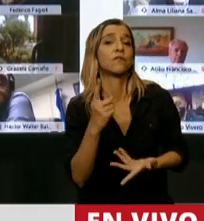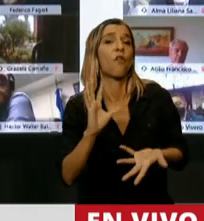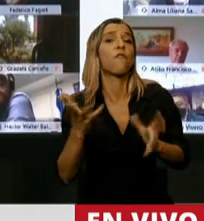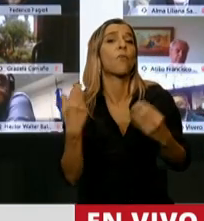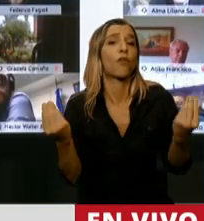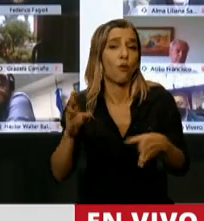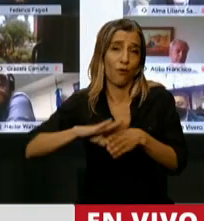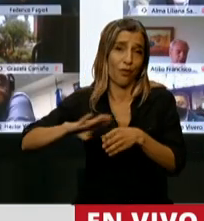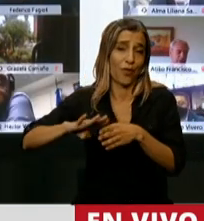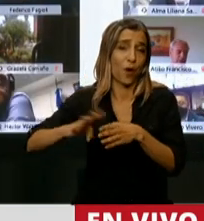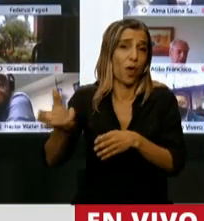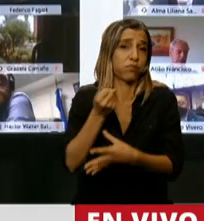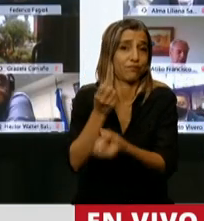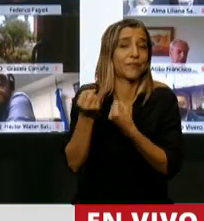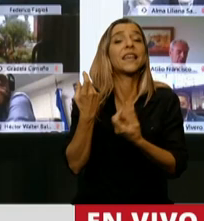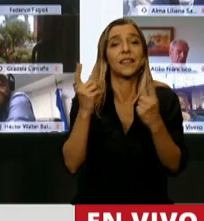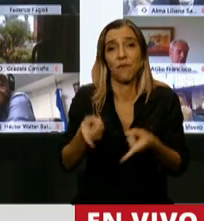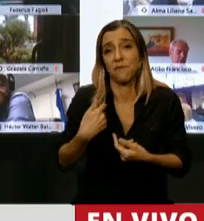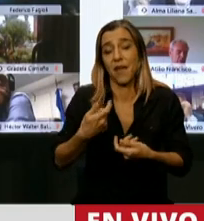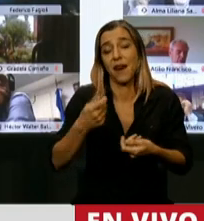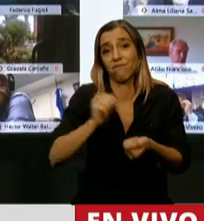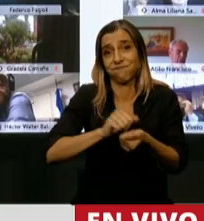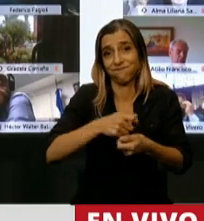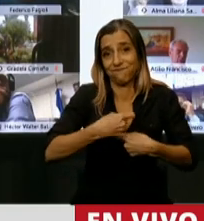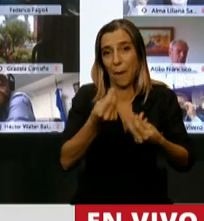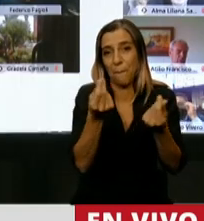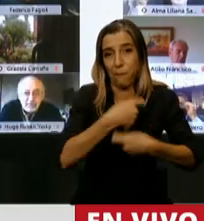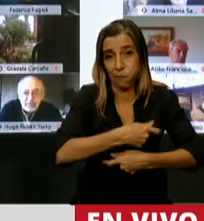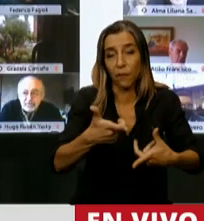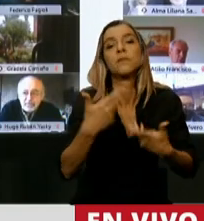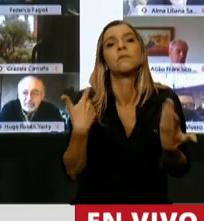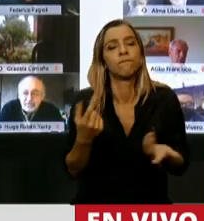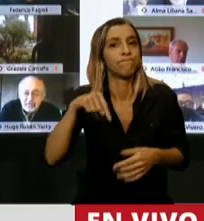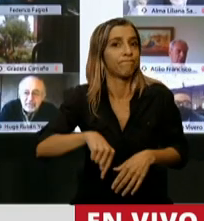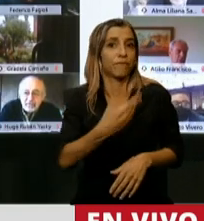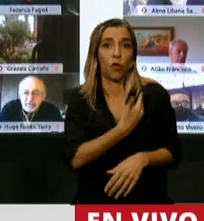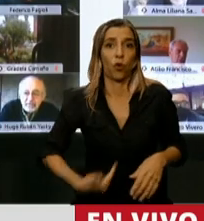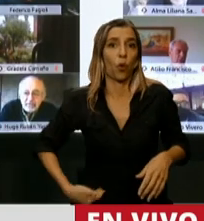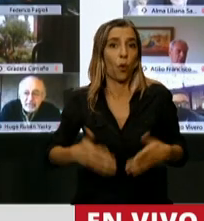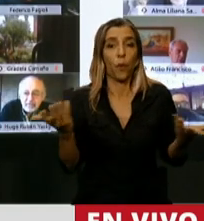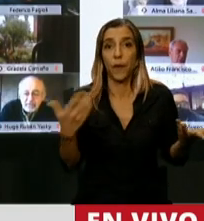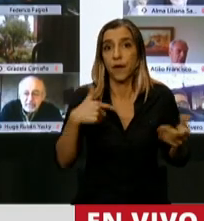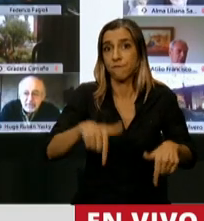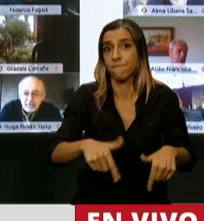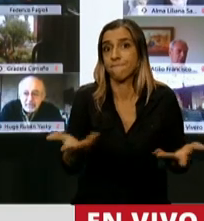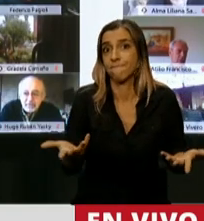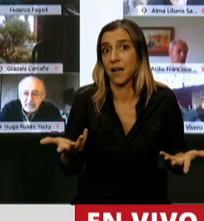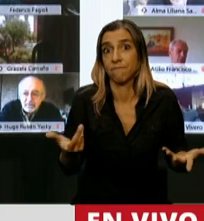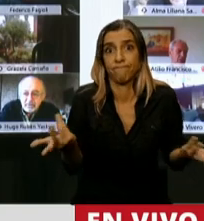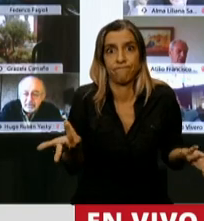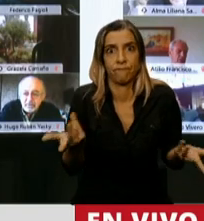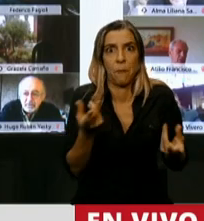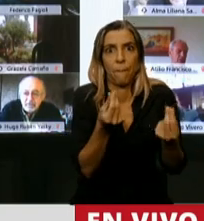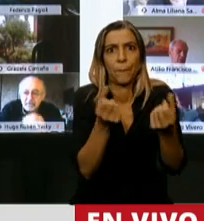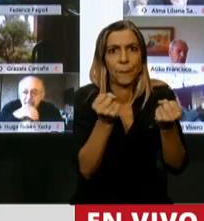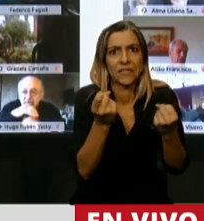y emisión monetaria. Pero claro, como la emisión monetaria que tuvo que aplicar este gobierno es intolerable para la demanda de